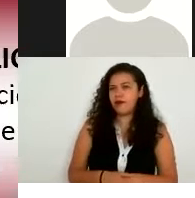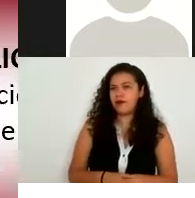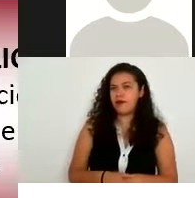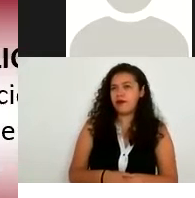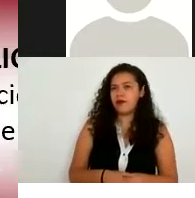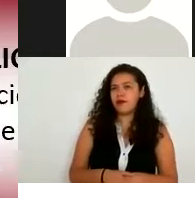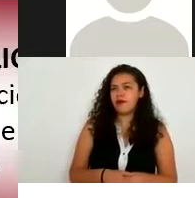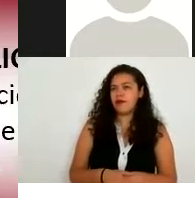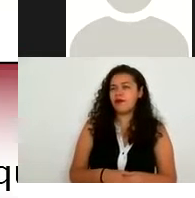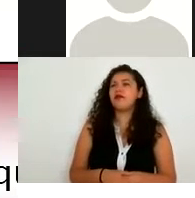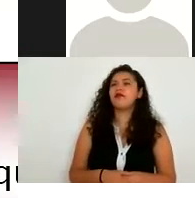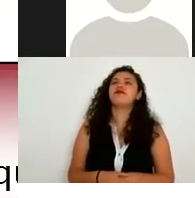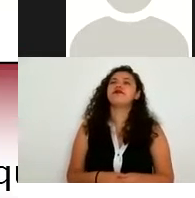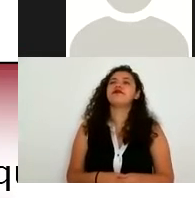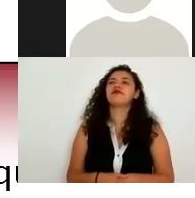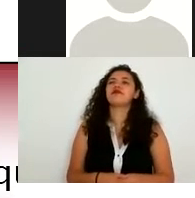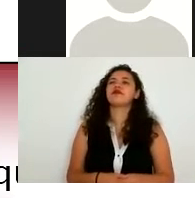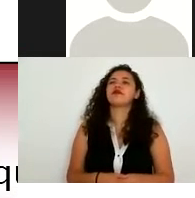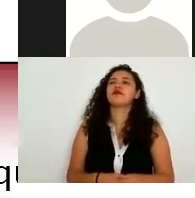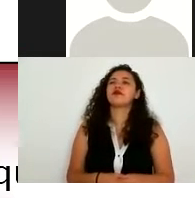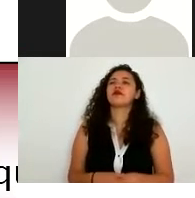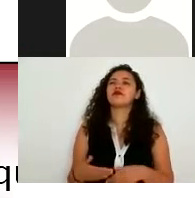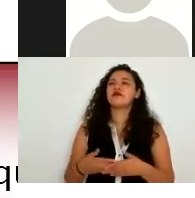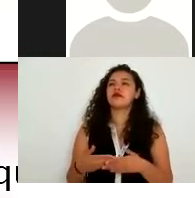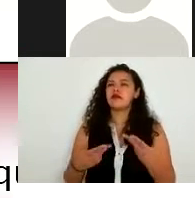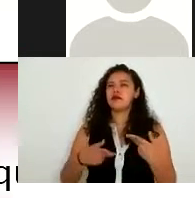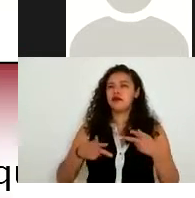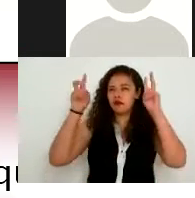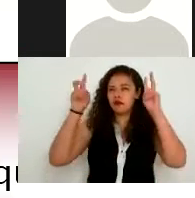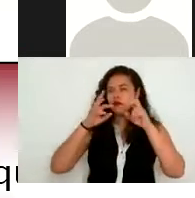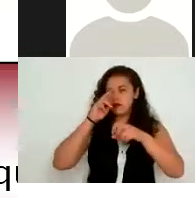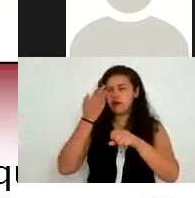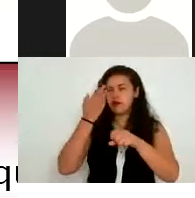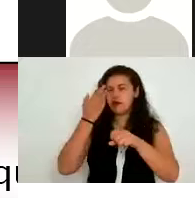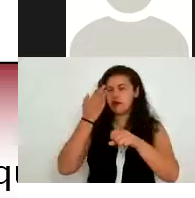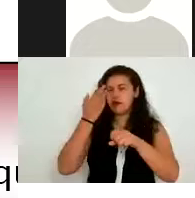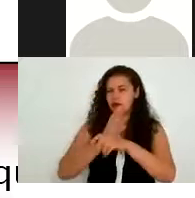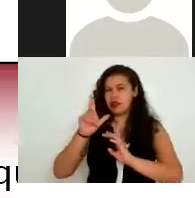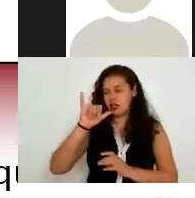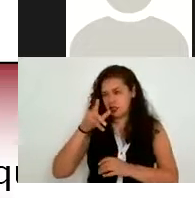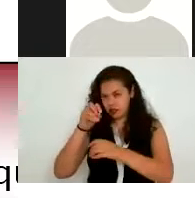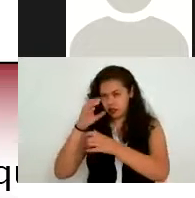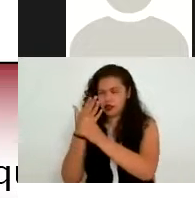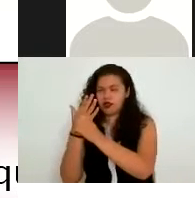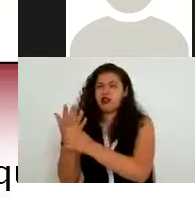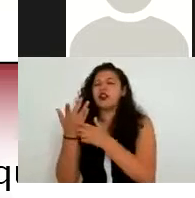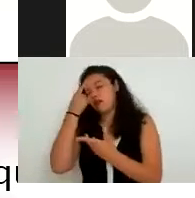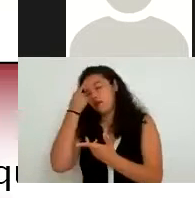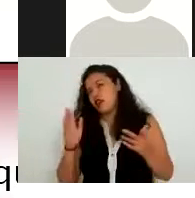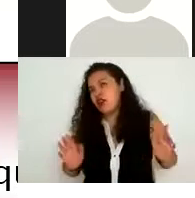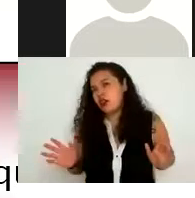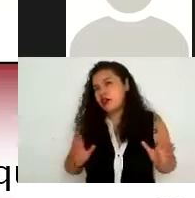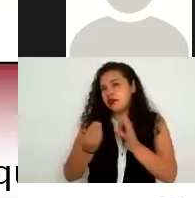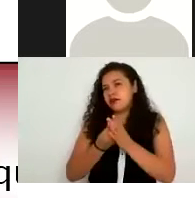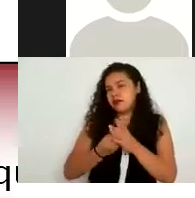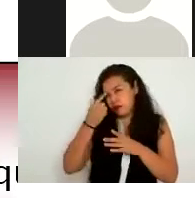por lo que hace el tema del responsable ya lo refería Alejandro pues de una física humoral de carácter privado que decide sobre el